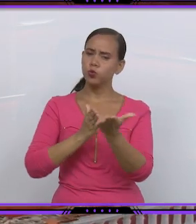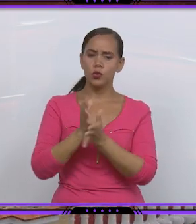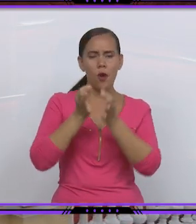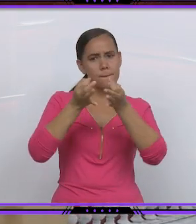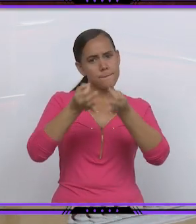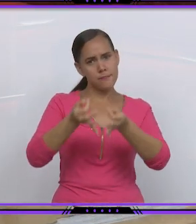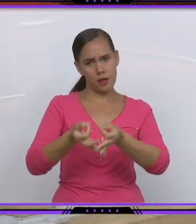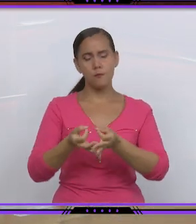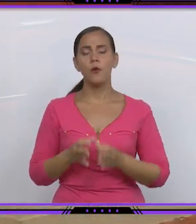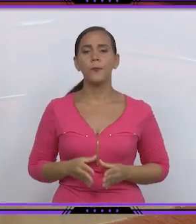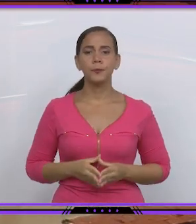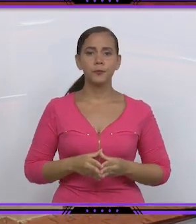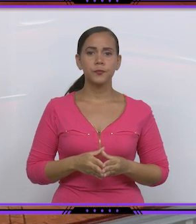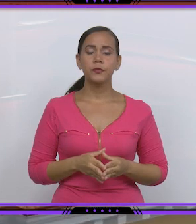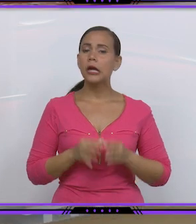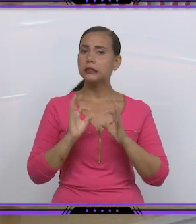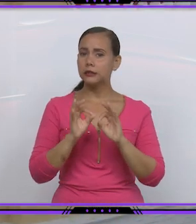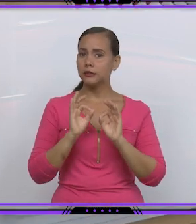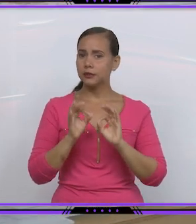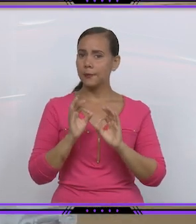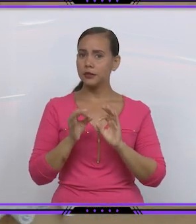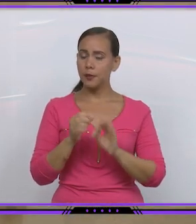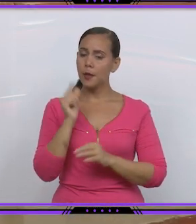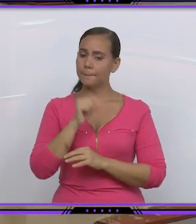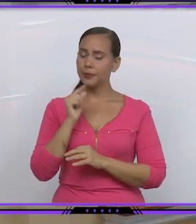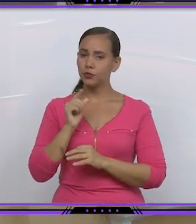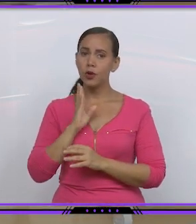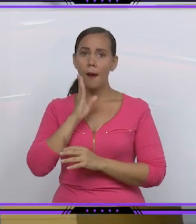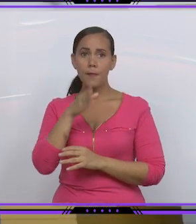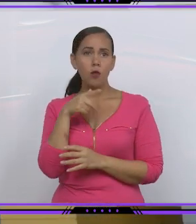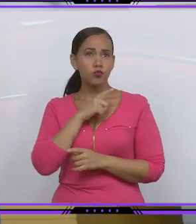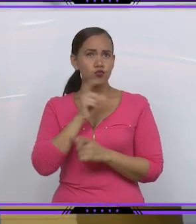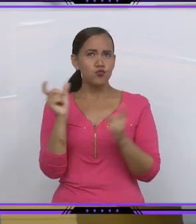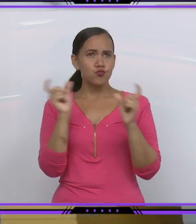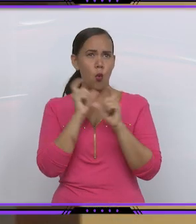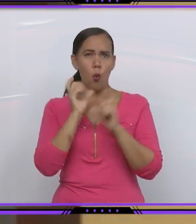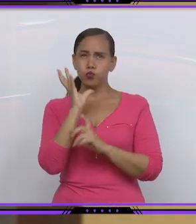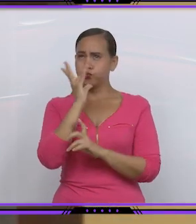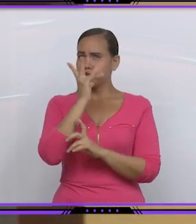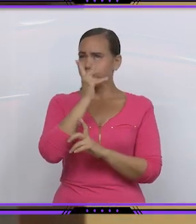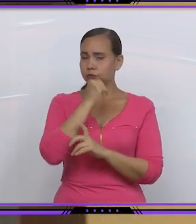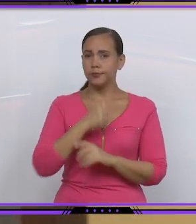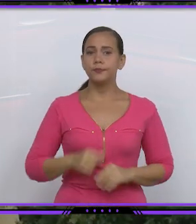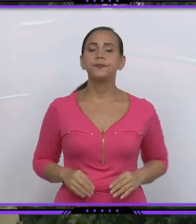el corazón de la ciudad y sonríe siempre a quienes se detienen a reverenciar su historia y elegancia